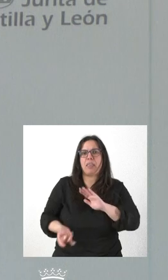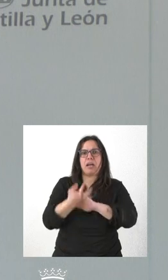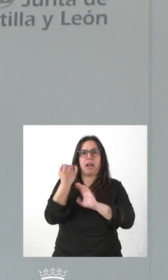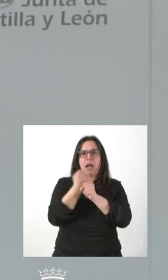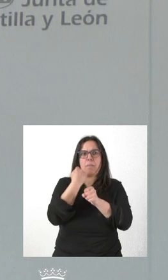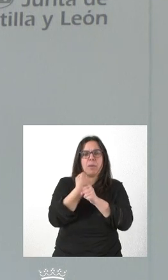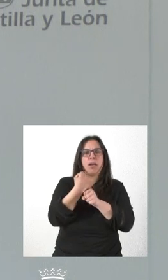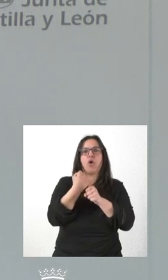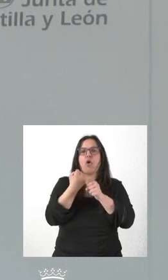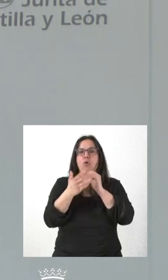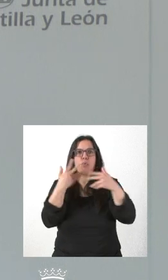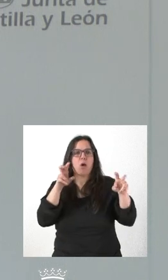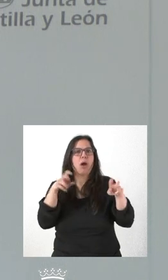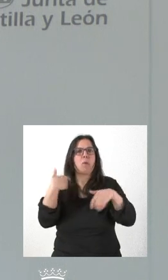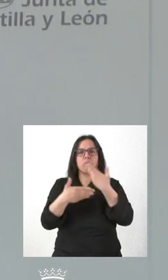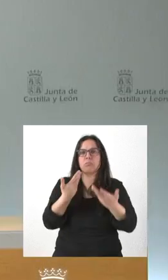y extractor para el conjunto de la economía.